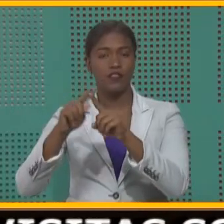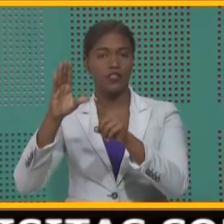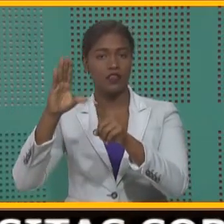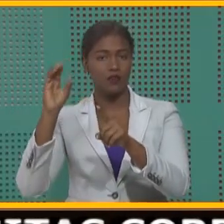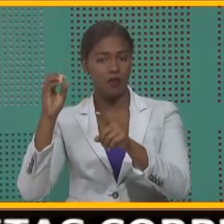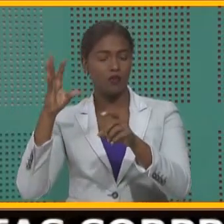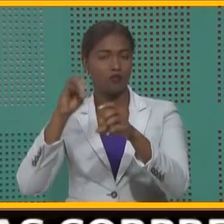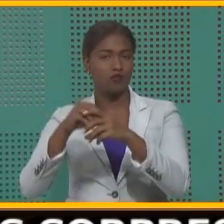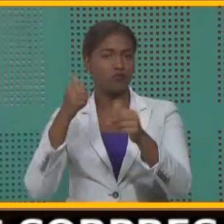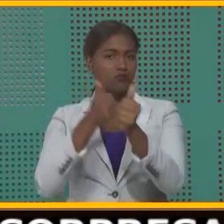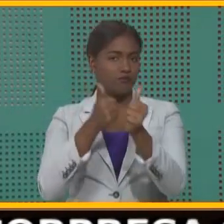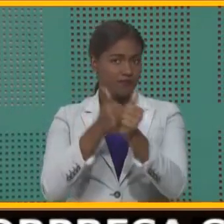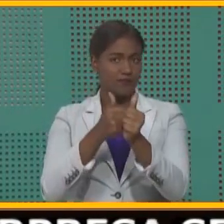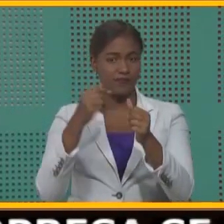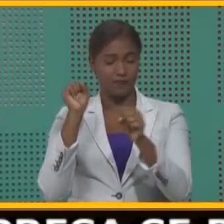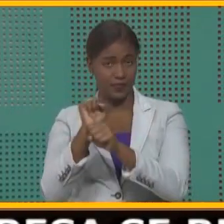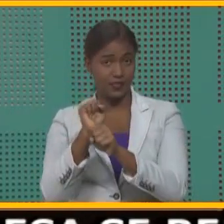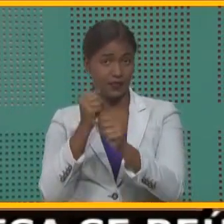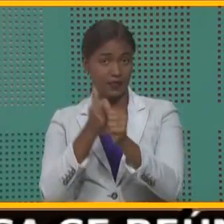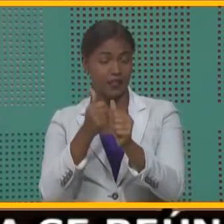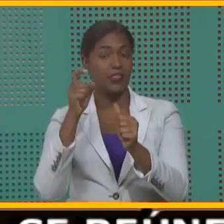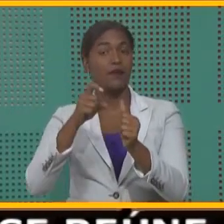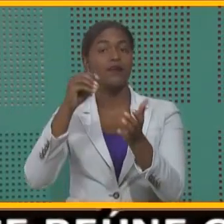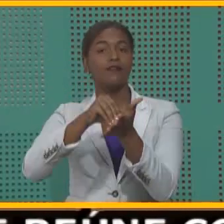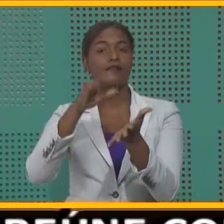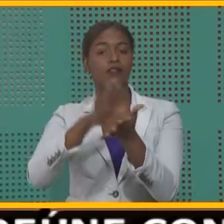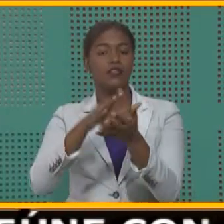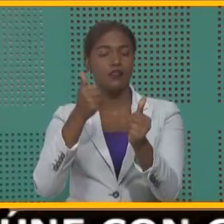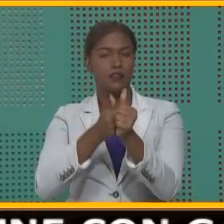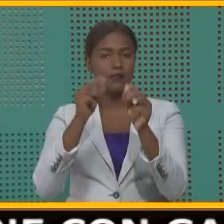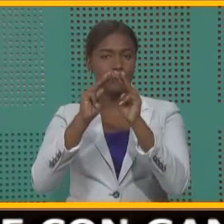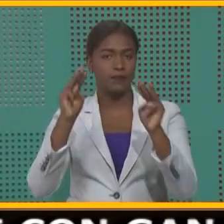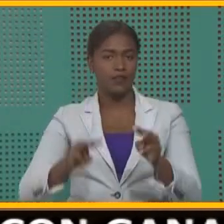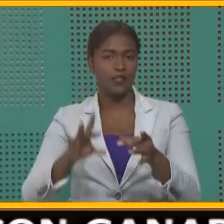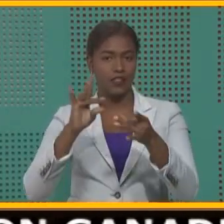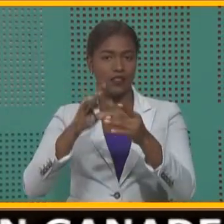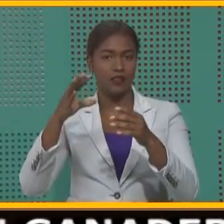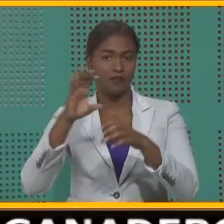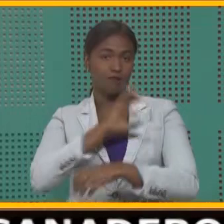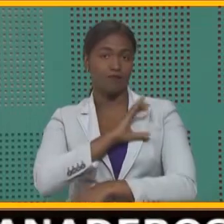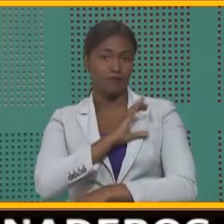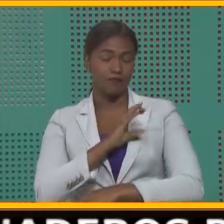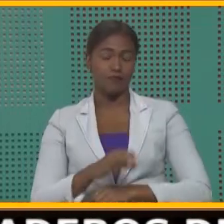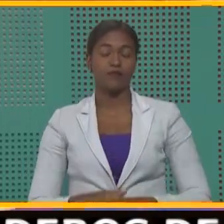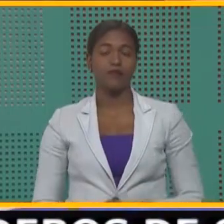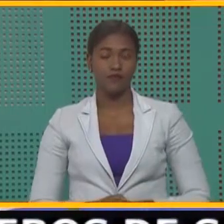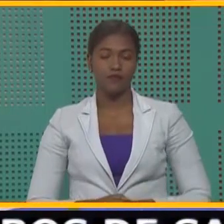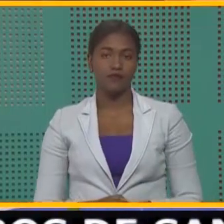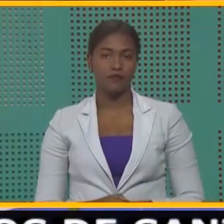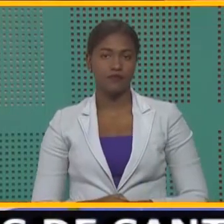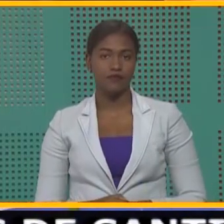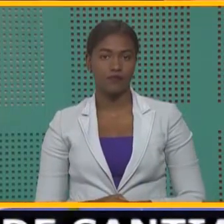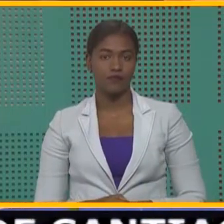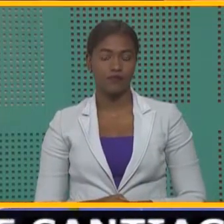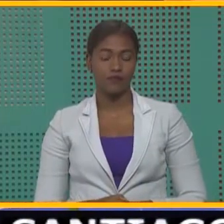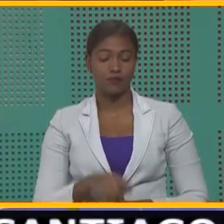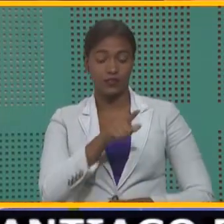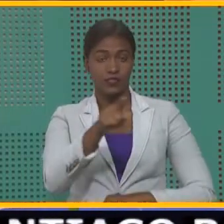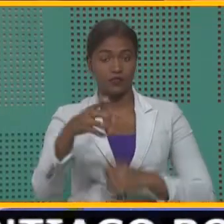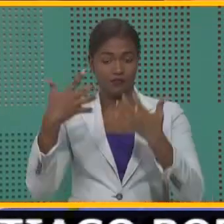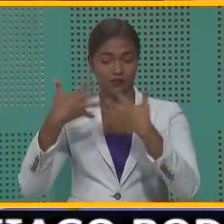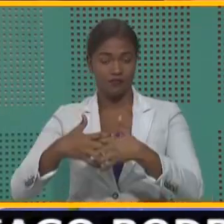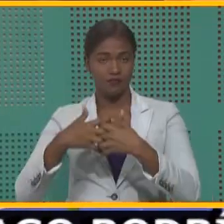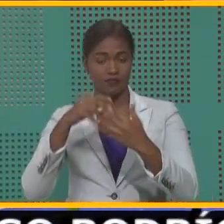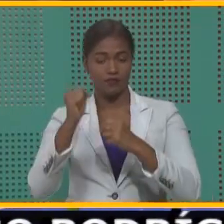espectáculos pirotécnicos, las cuales deben estar registradas en el Ministerio de Interior y Policía. Las empresas en el año